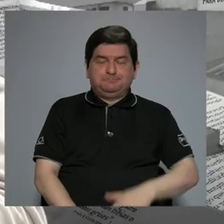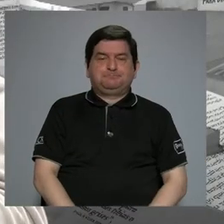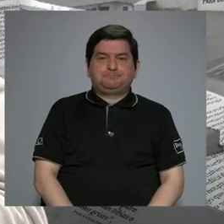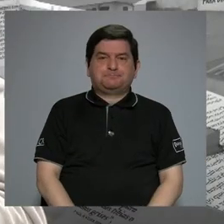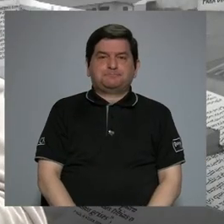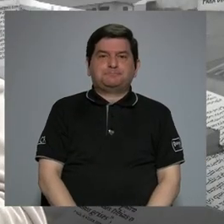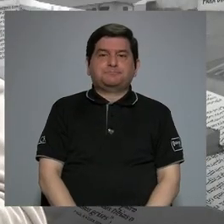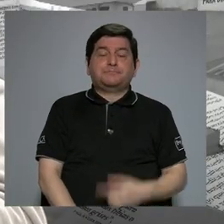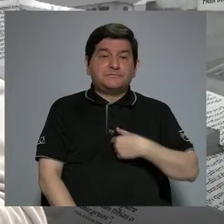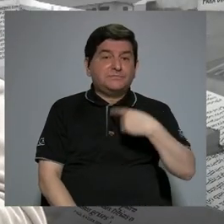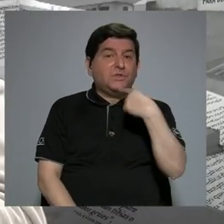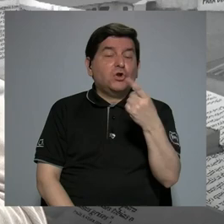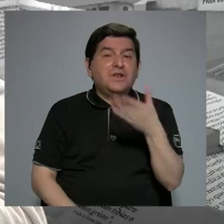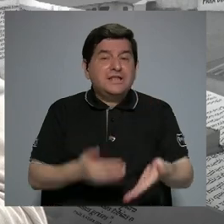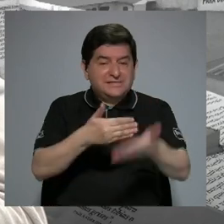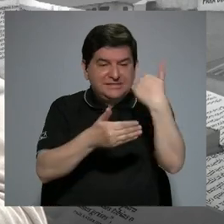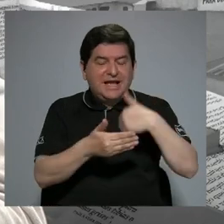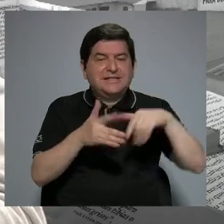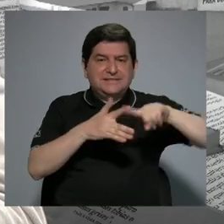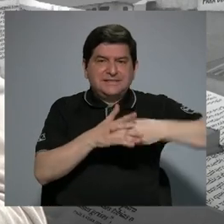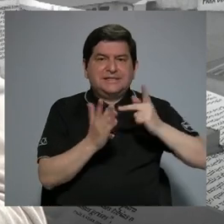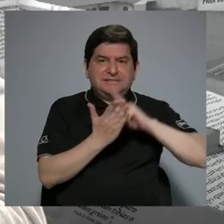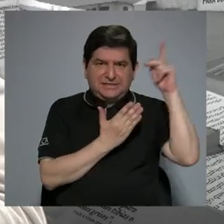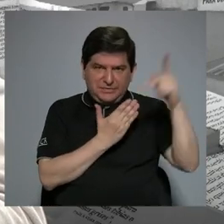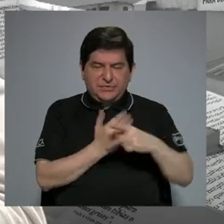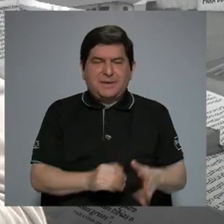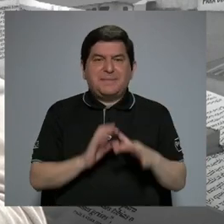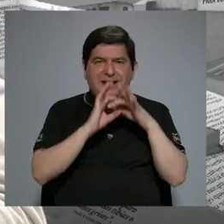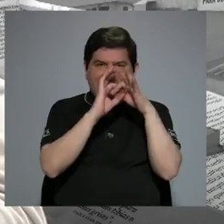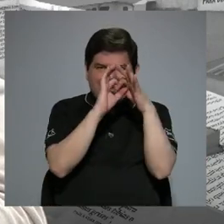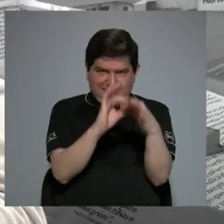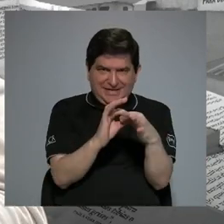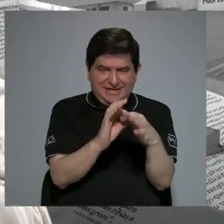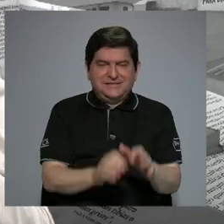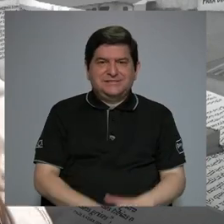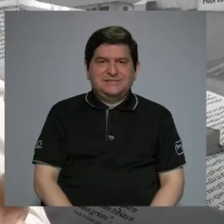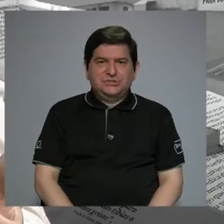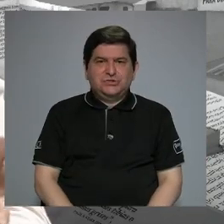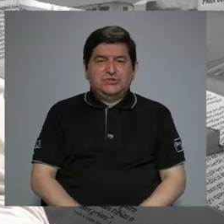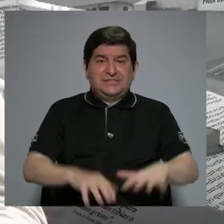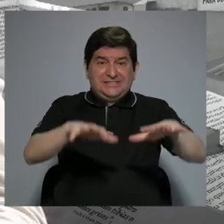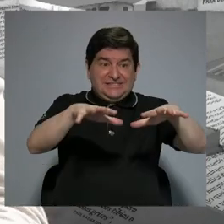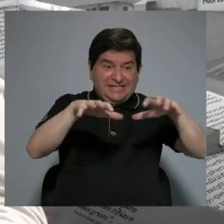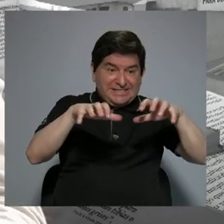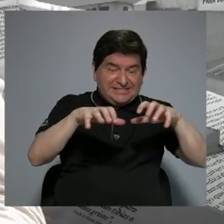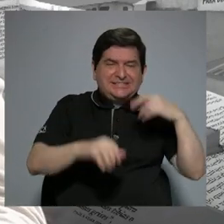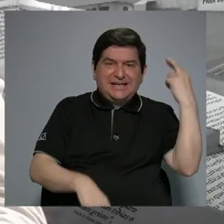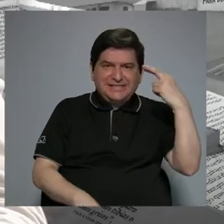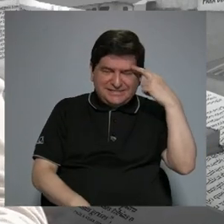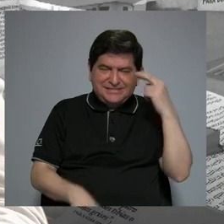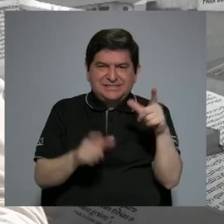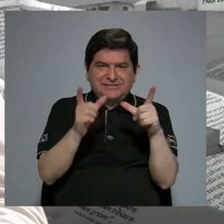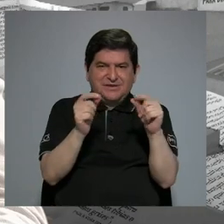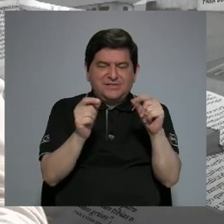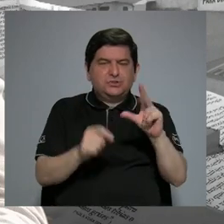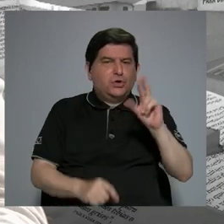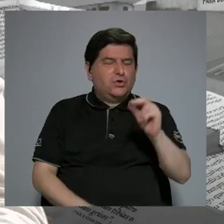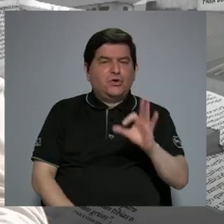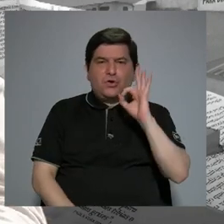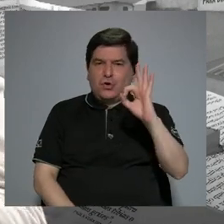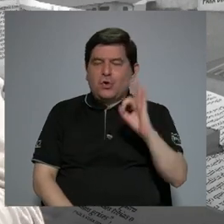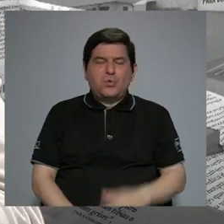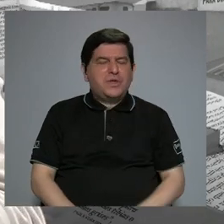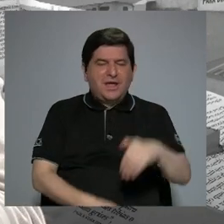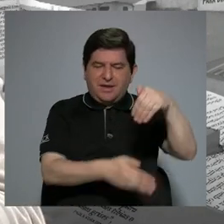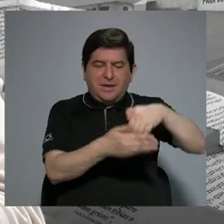porque yo le he mencionado a usted al inicio del programa, la relación entre estrés como causa de cáncer no está tan bien documentada,